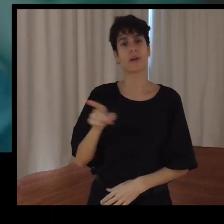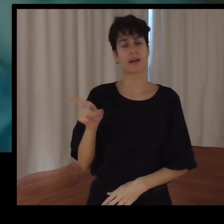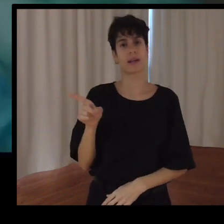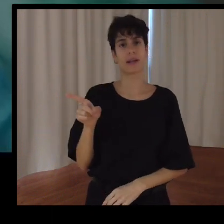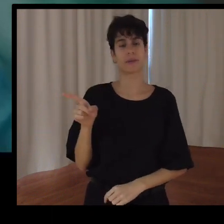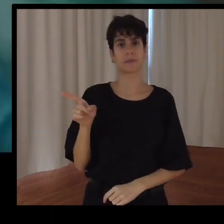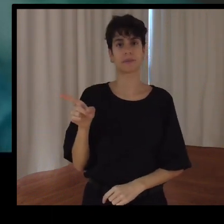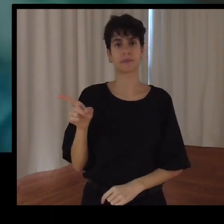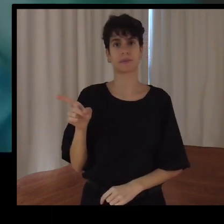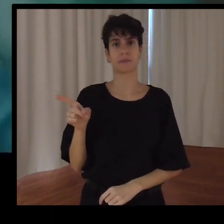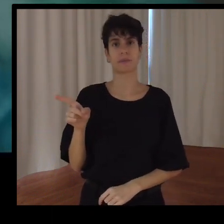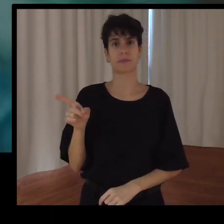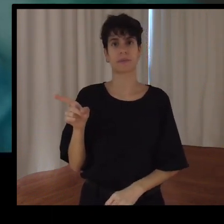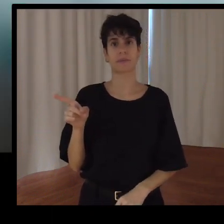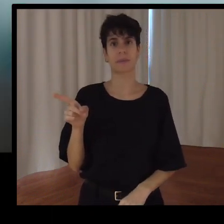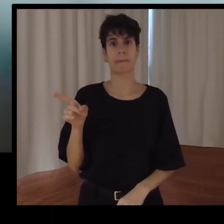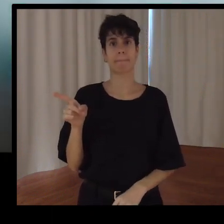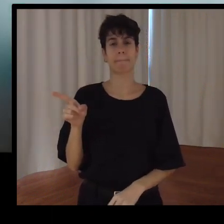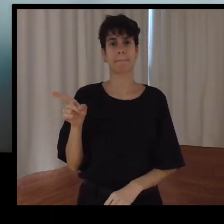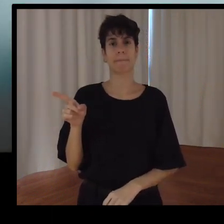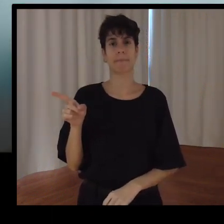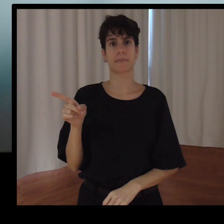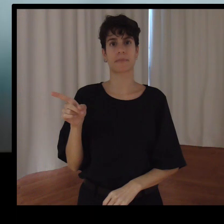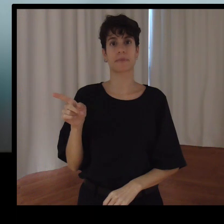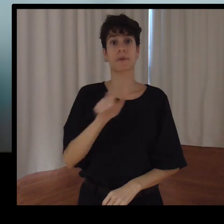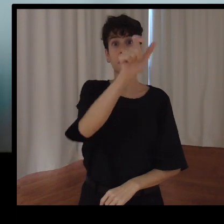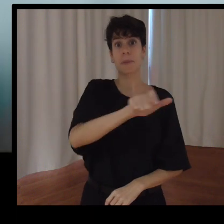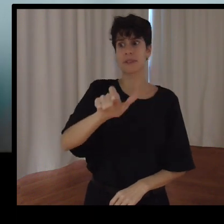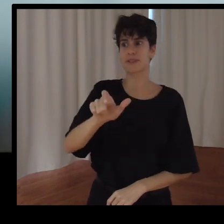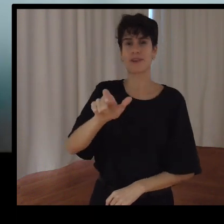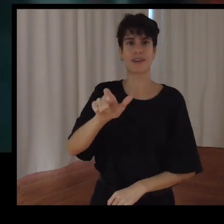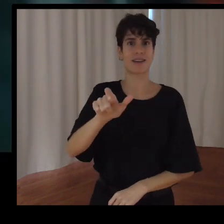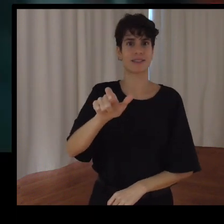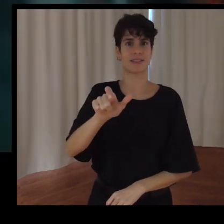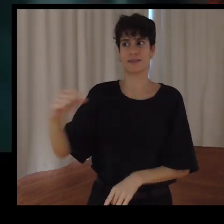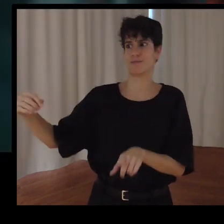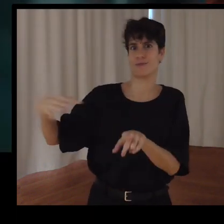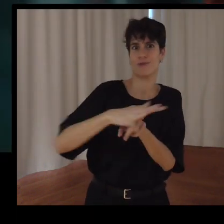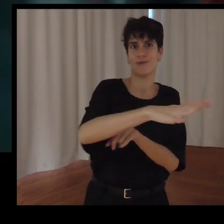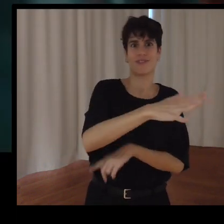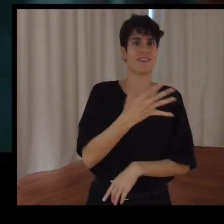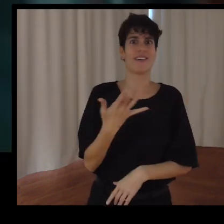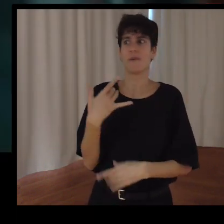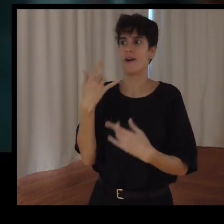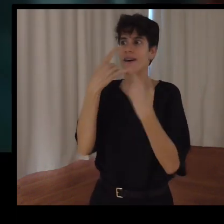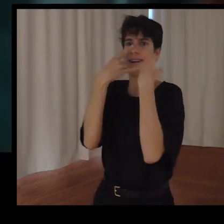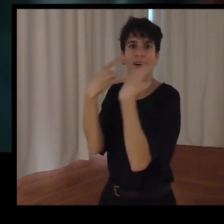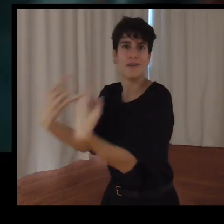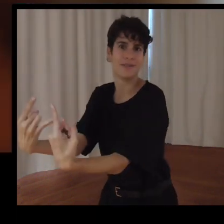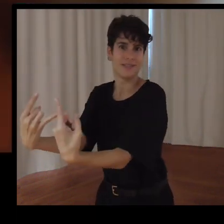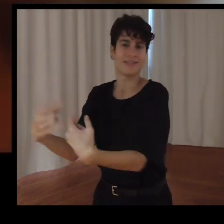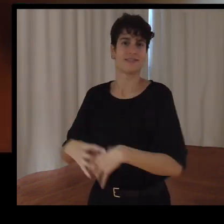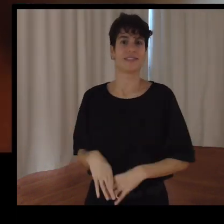llegarle a la gente, porque lo vemos en el trabajo, la gente se enamora de ellos. Álvaro es una persona que